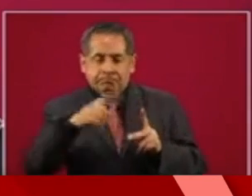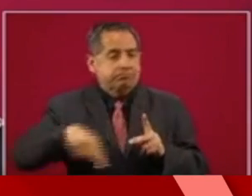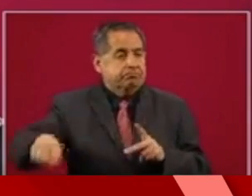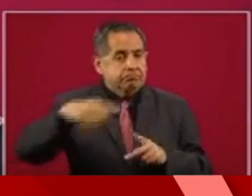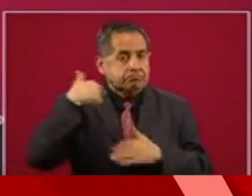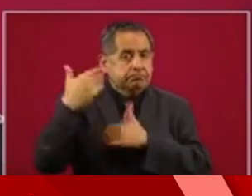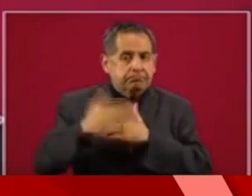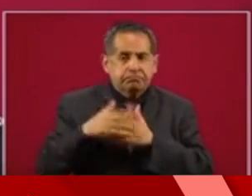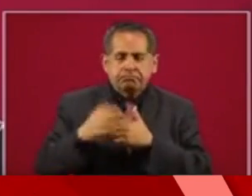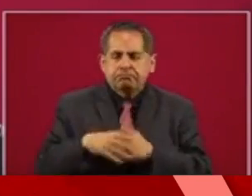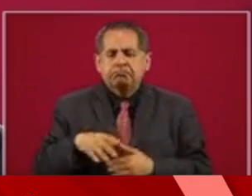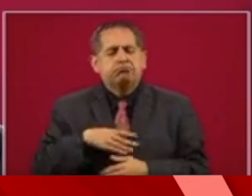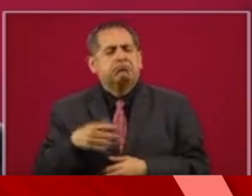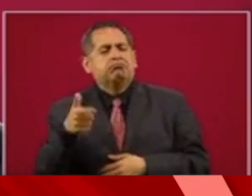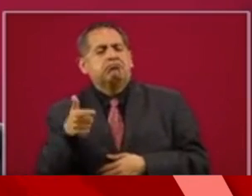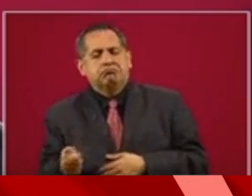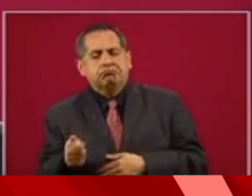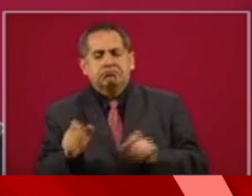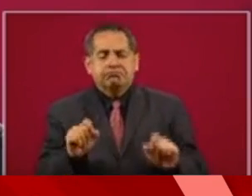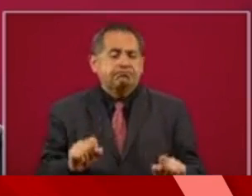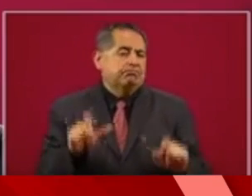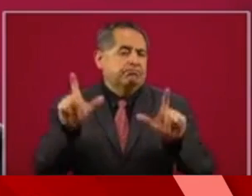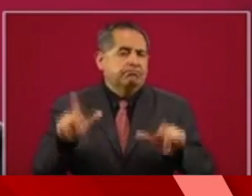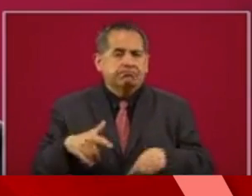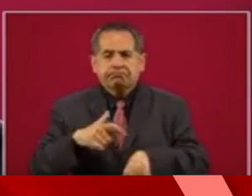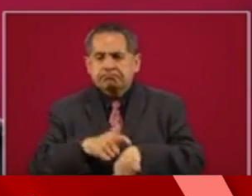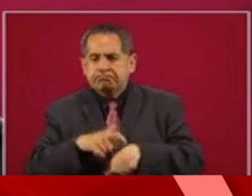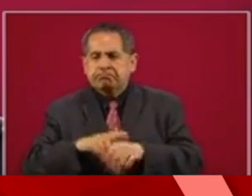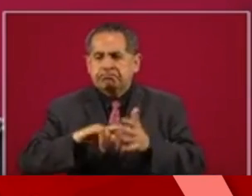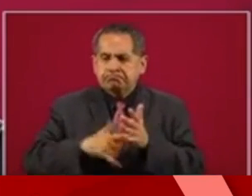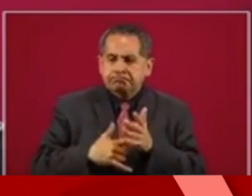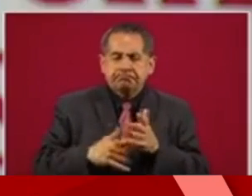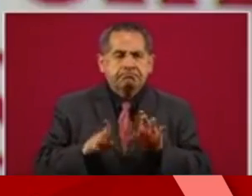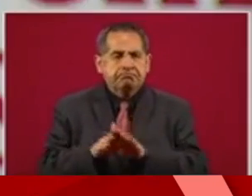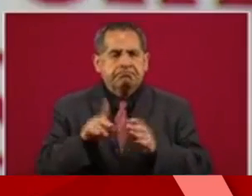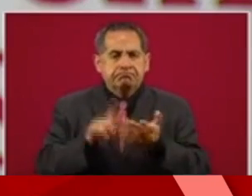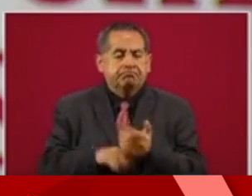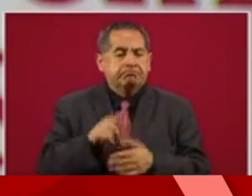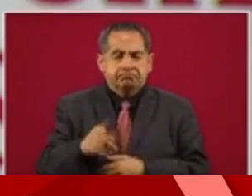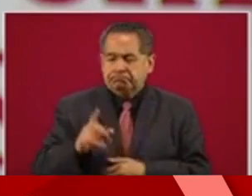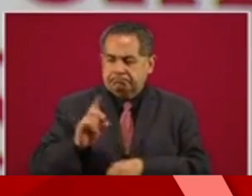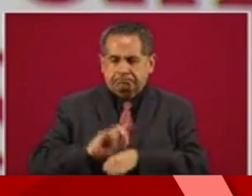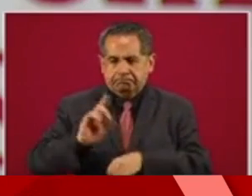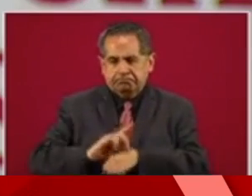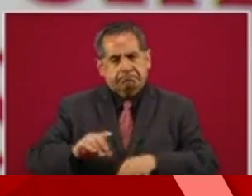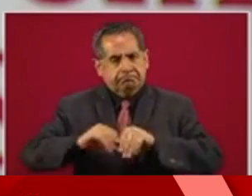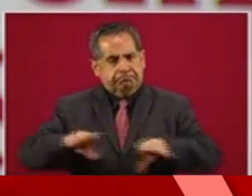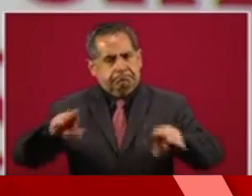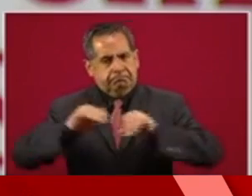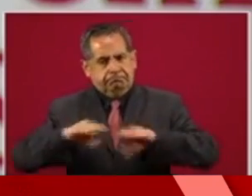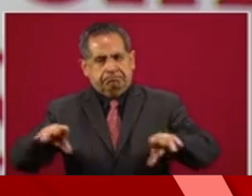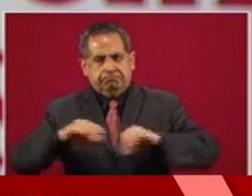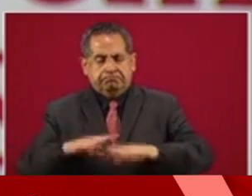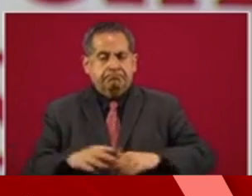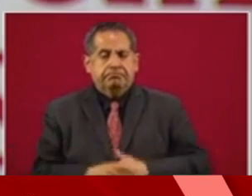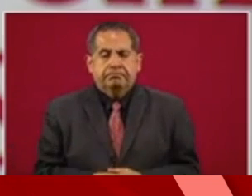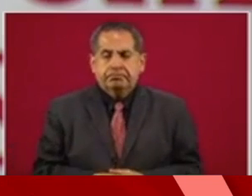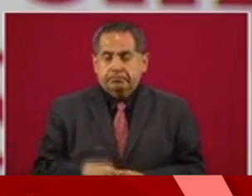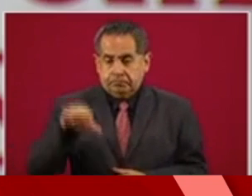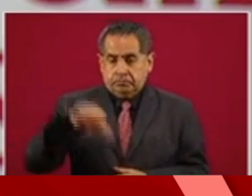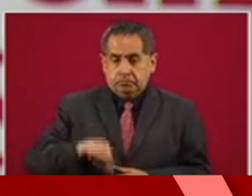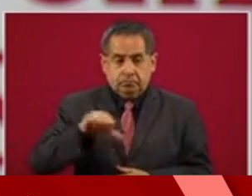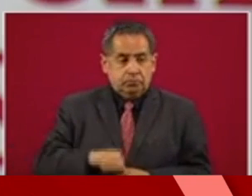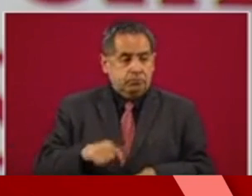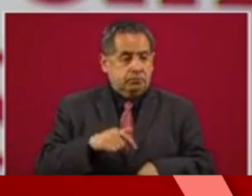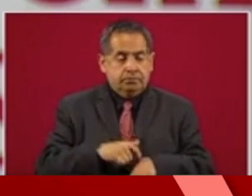la señal, saber los horarios y los canales se darán diariamente. A partir de hoy,